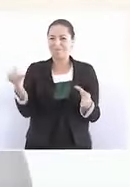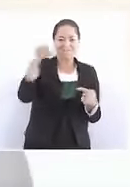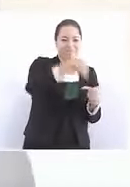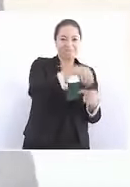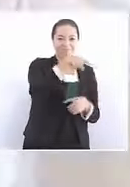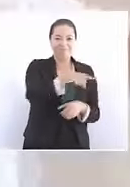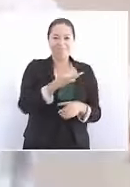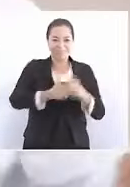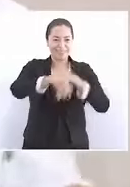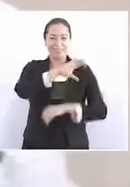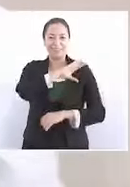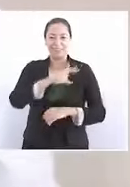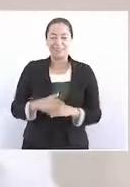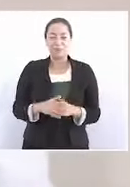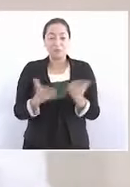sea,